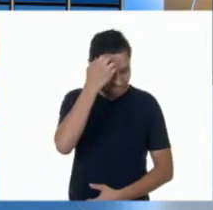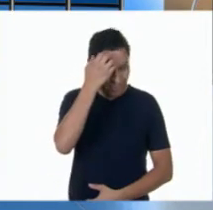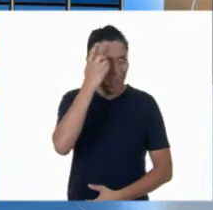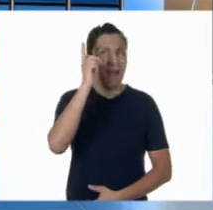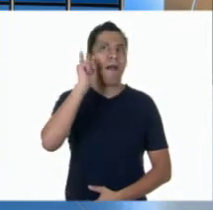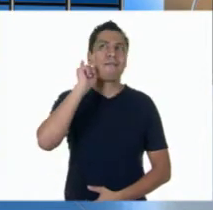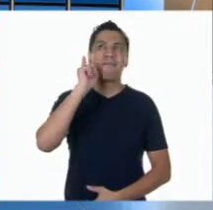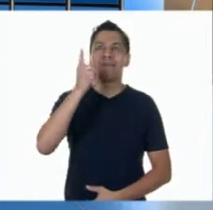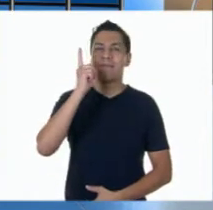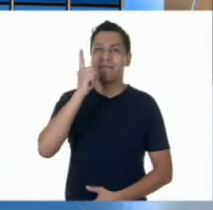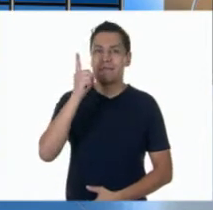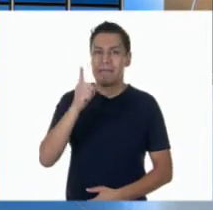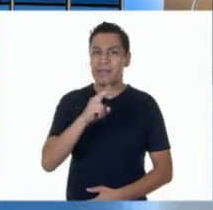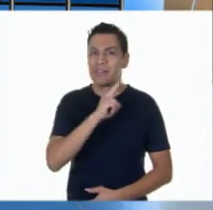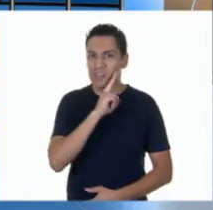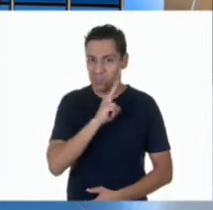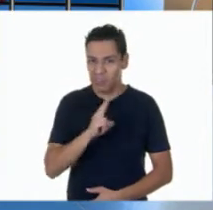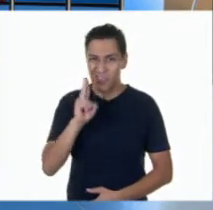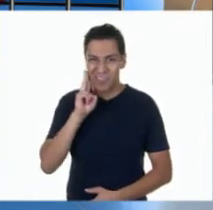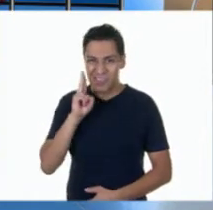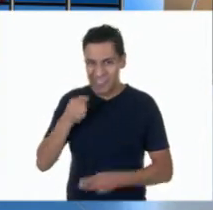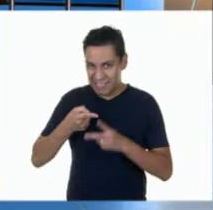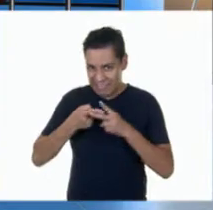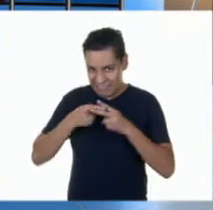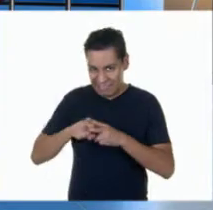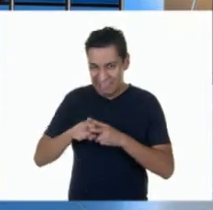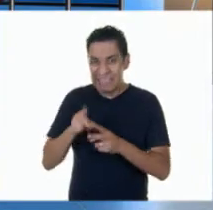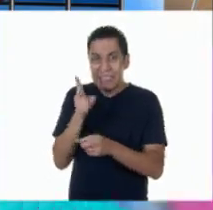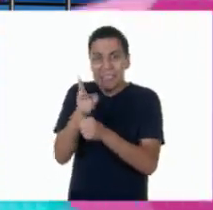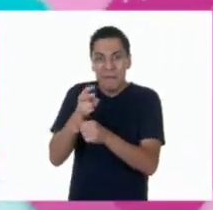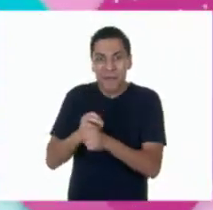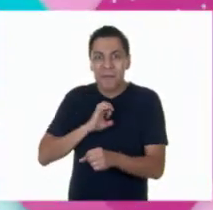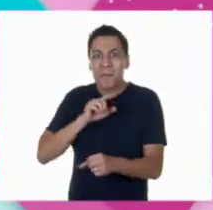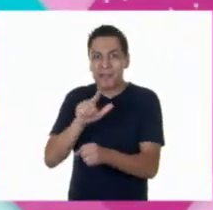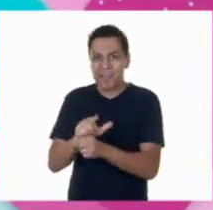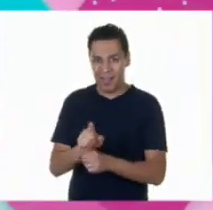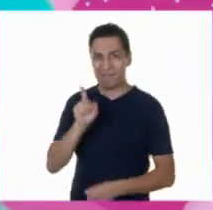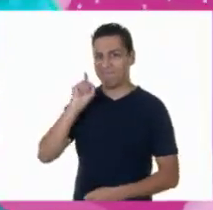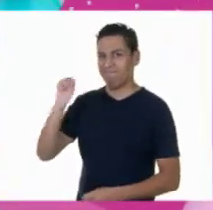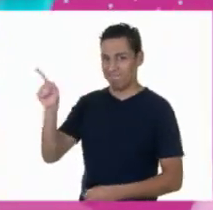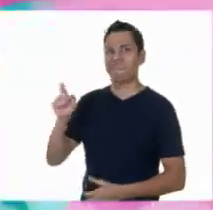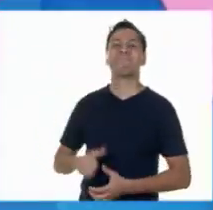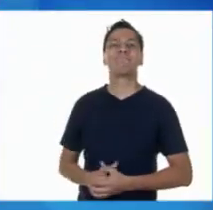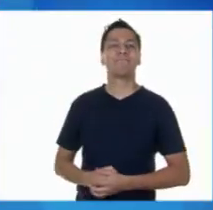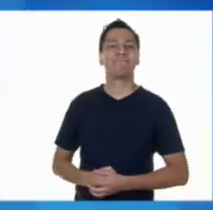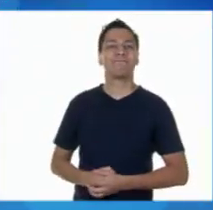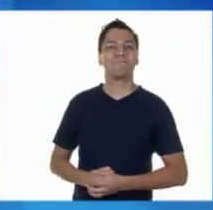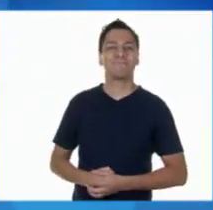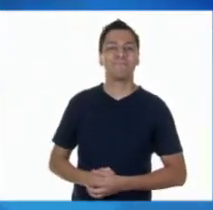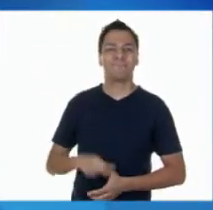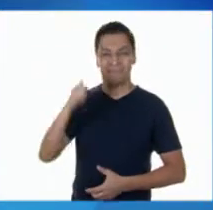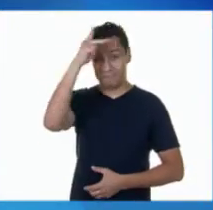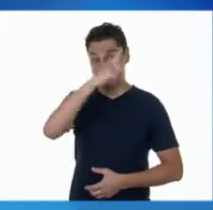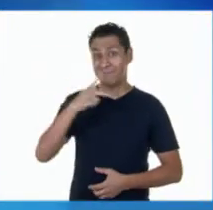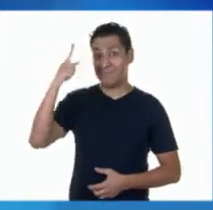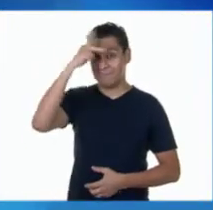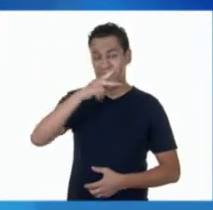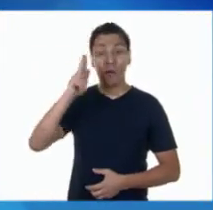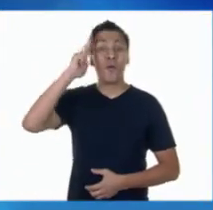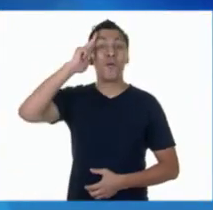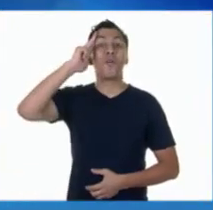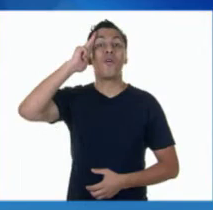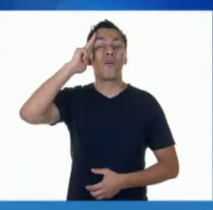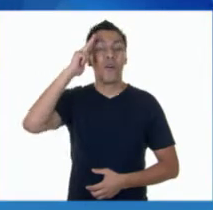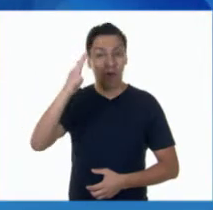¿Recuerdas que al inicio del noticiero les comentaba que vamos a tener un invitado especial? Hola a todos, bienvenidos a este espacio